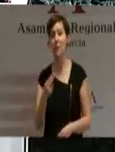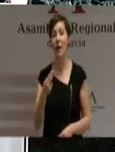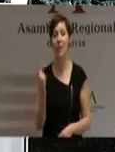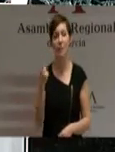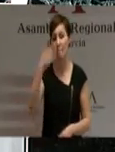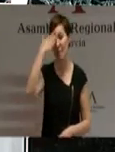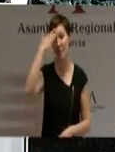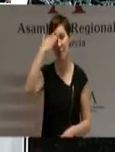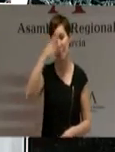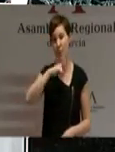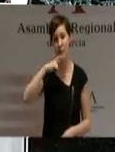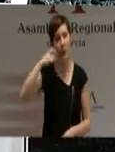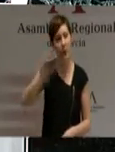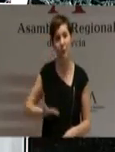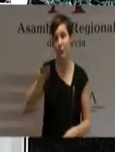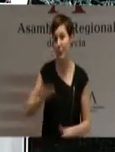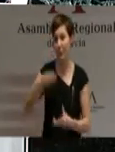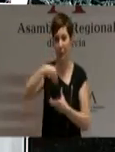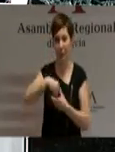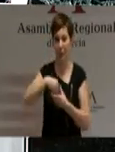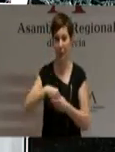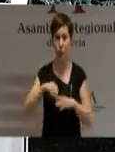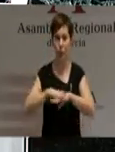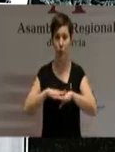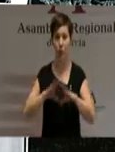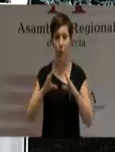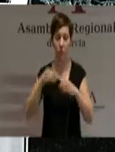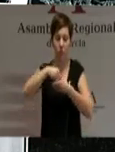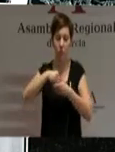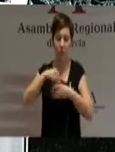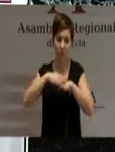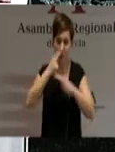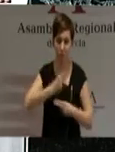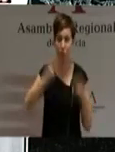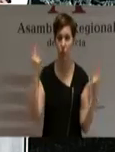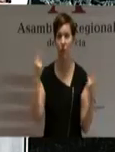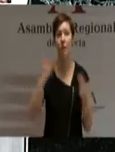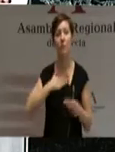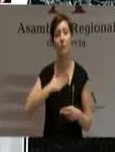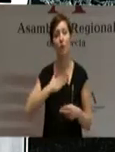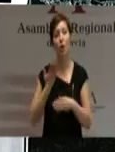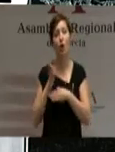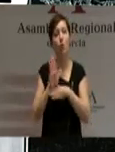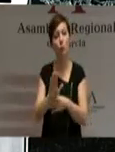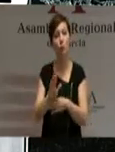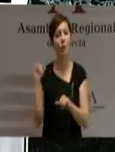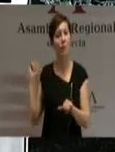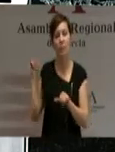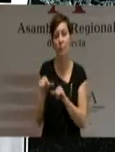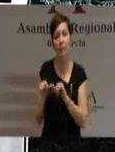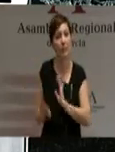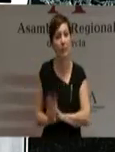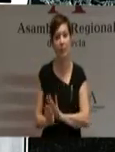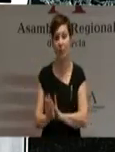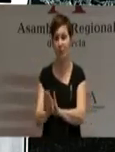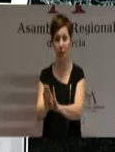que siempre hemos de practicar en el ejercicio de la función pública. Esa será mi conducta. Como siempre ha sido, trabajaré con